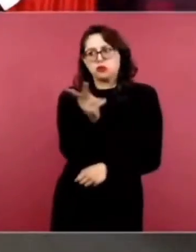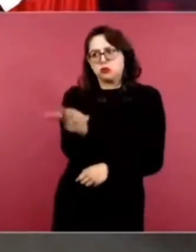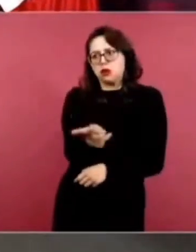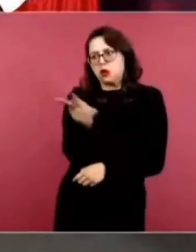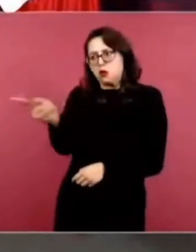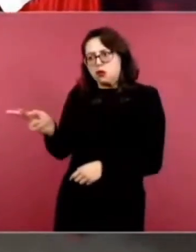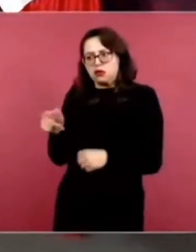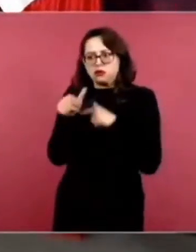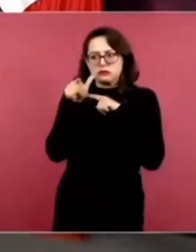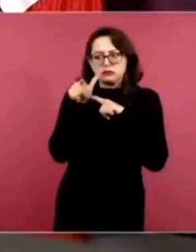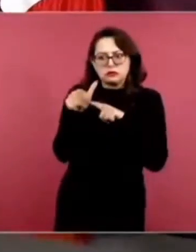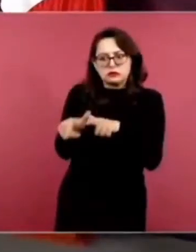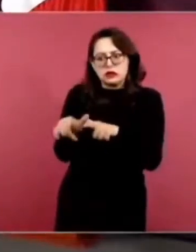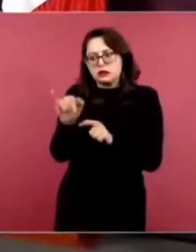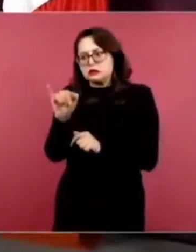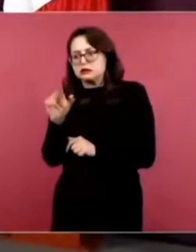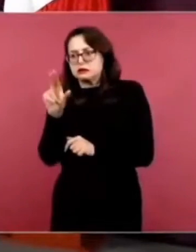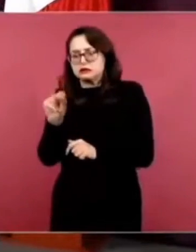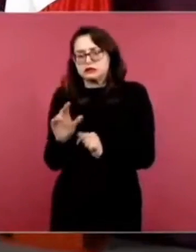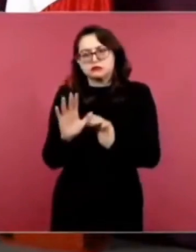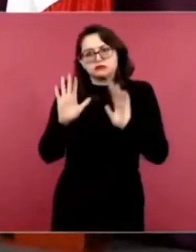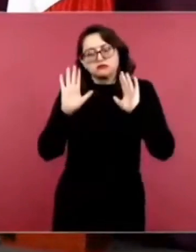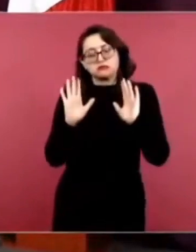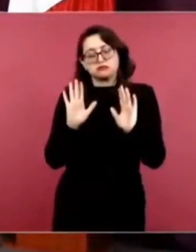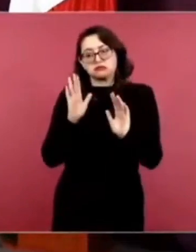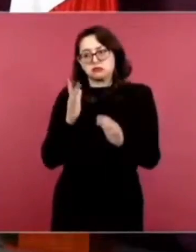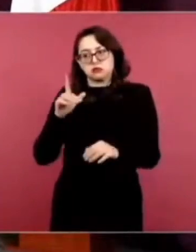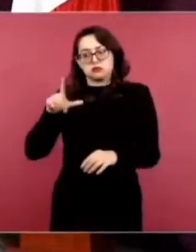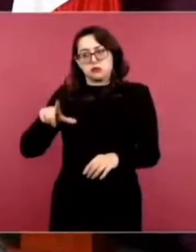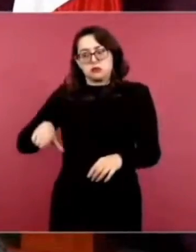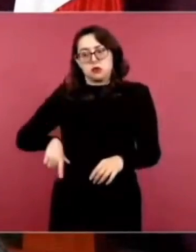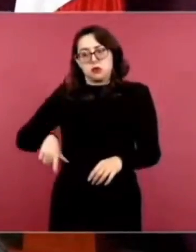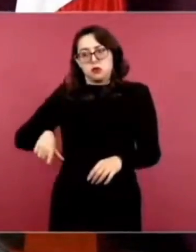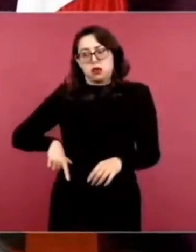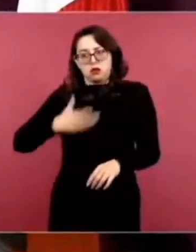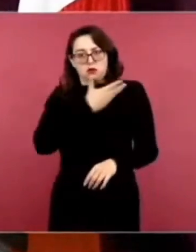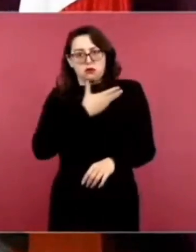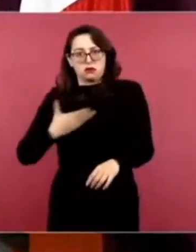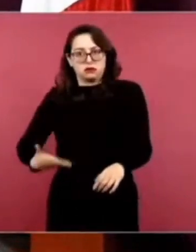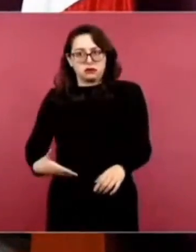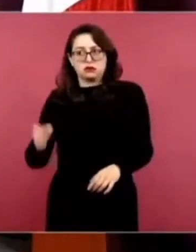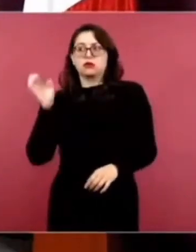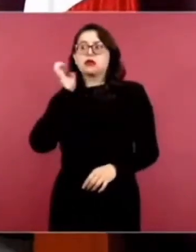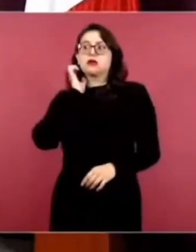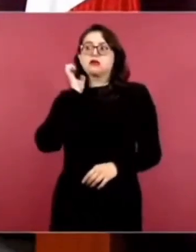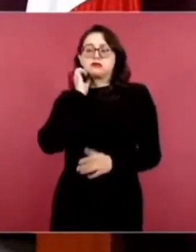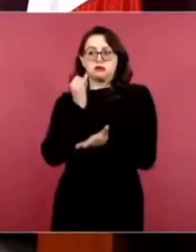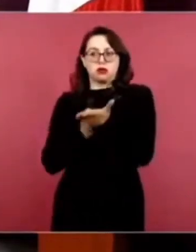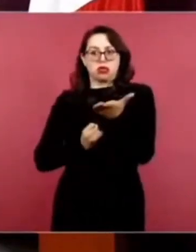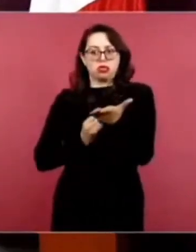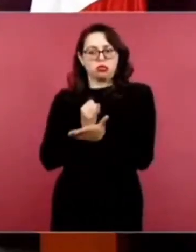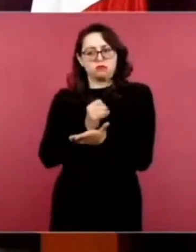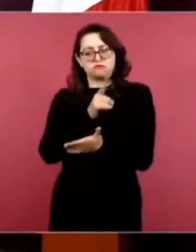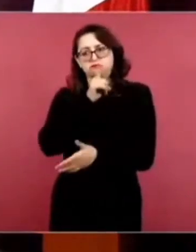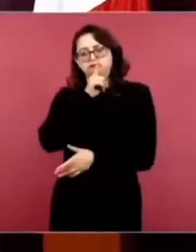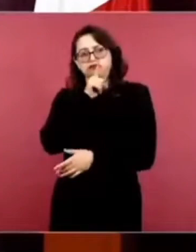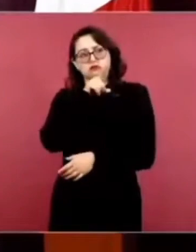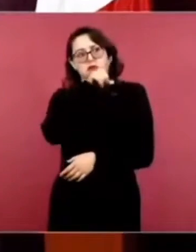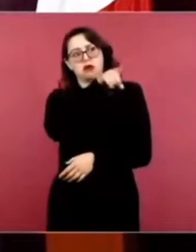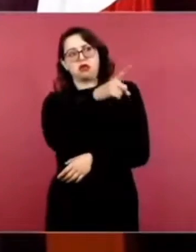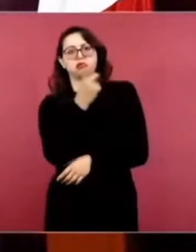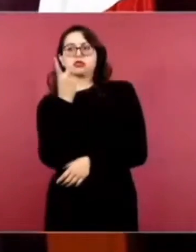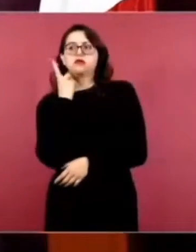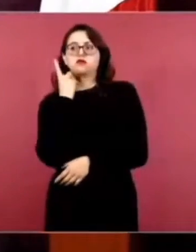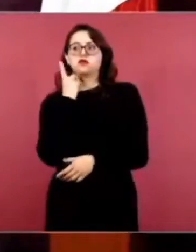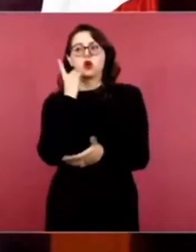o no ser extinguidos, pero no es un asunto del Ejecutivo, sino será en el marco del Legislativo donde puedan